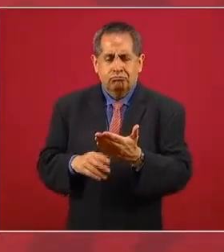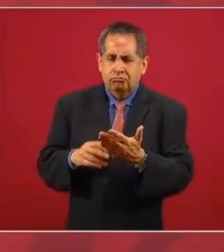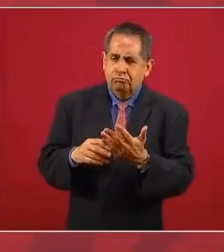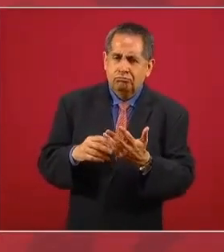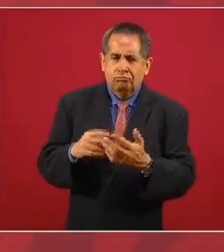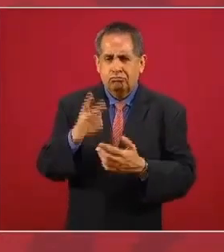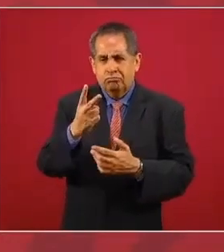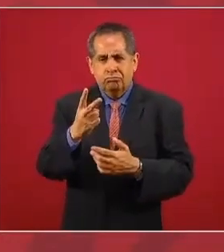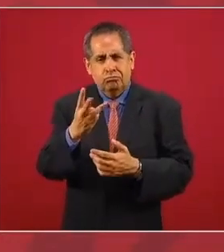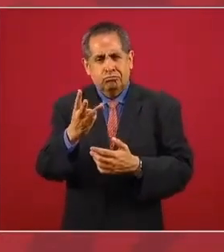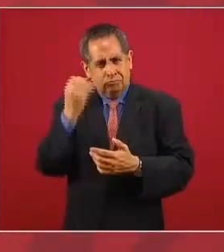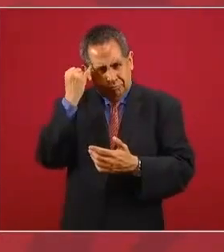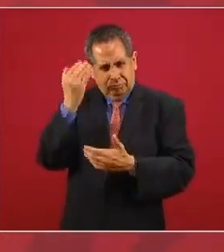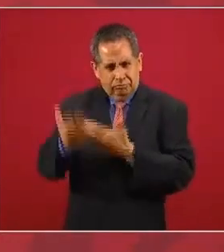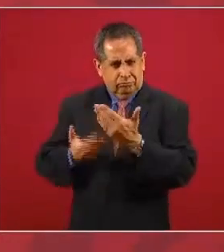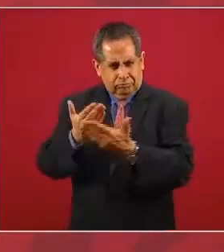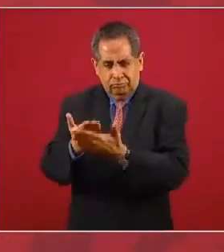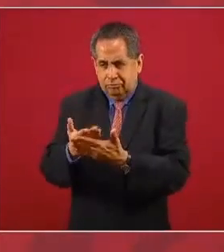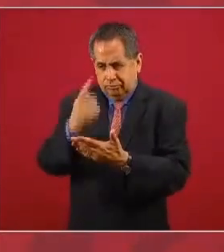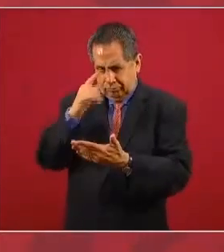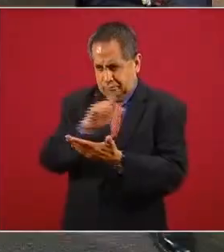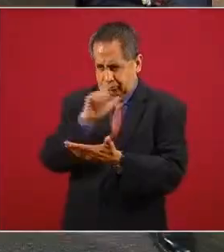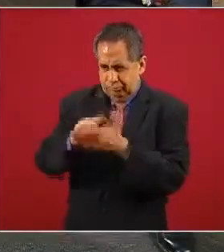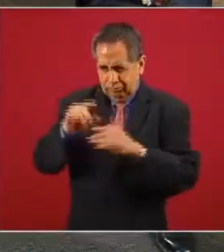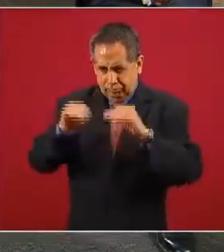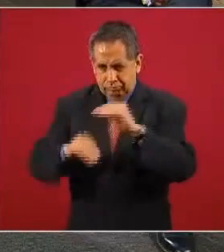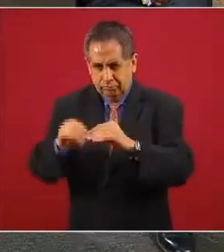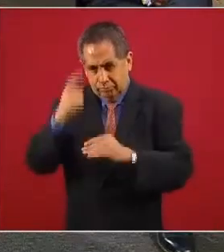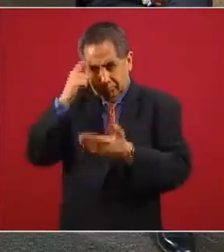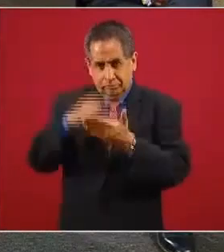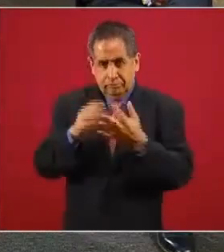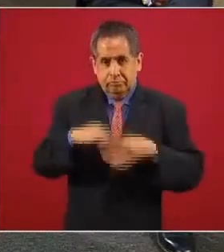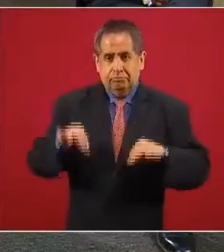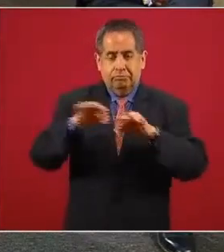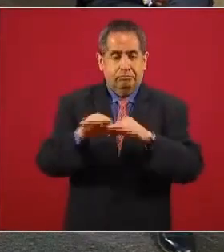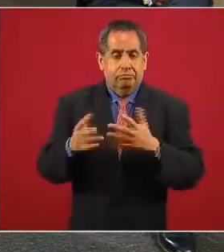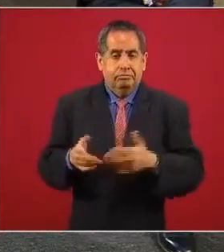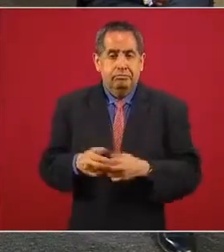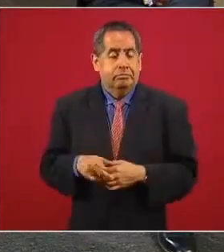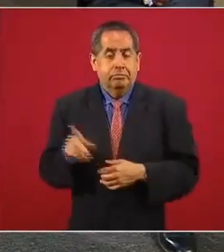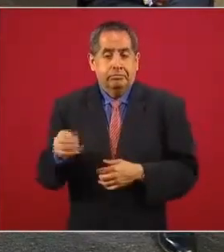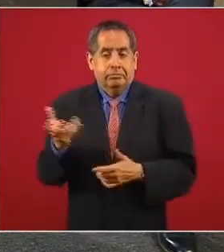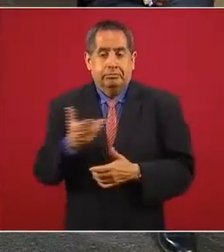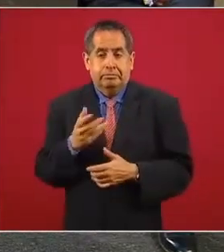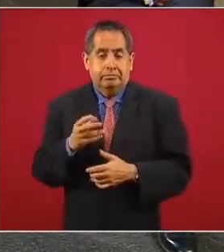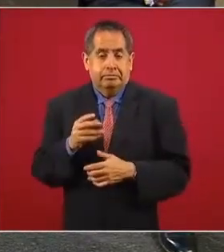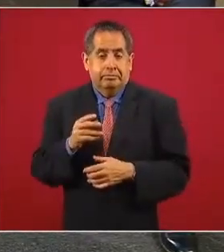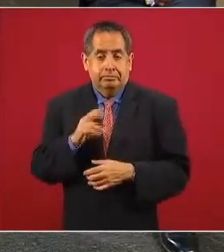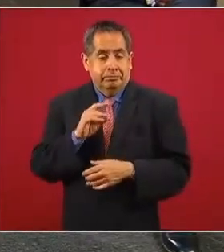iniciativas que consideramos importantes y no las van a tomar en cuenta.